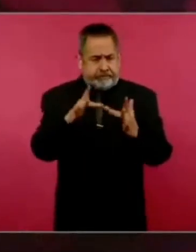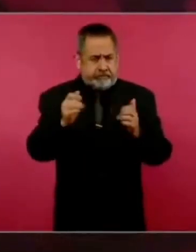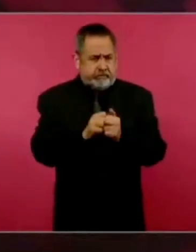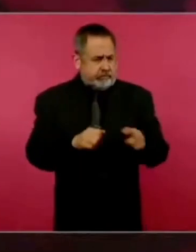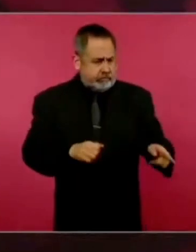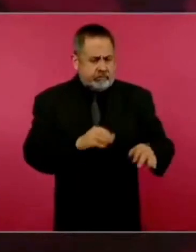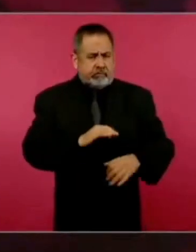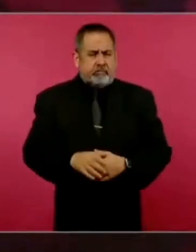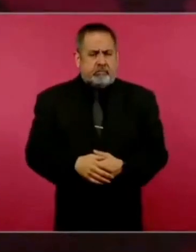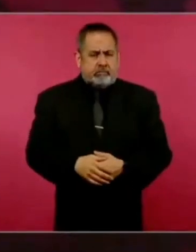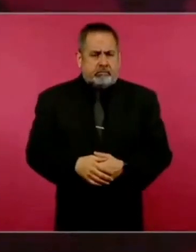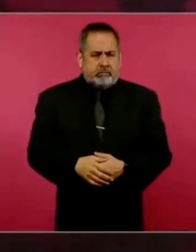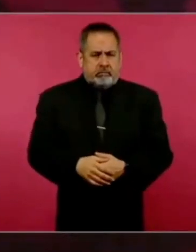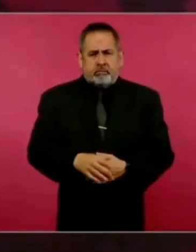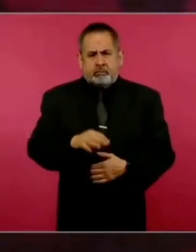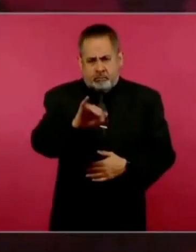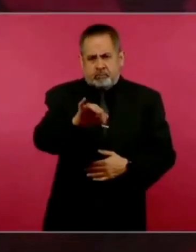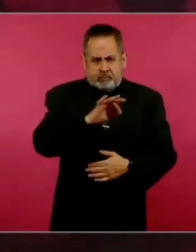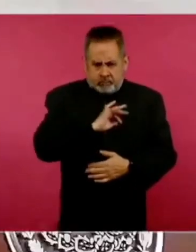volvemos a lo mismo.